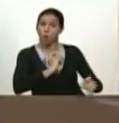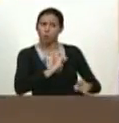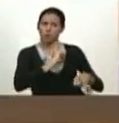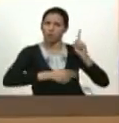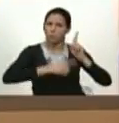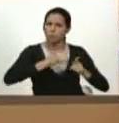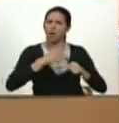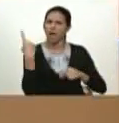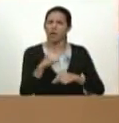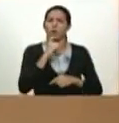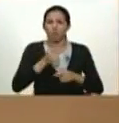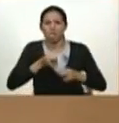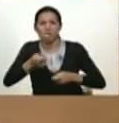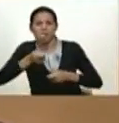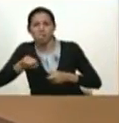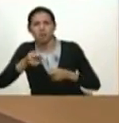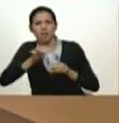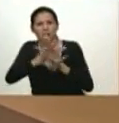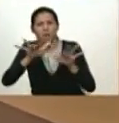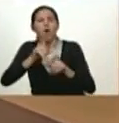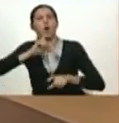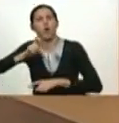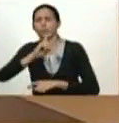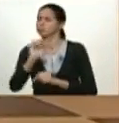y multiplicar el odio